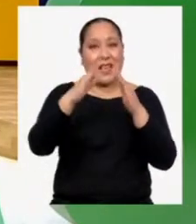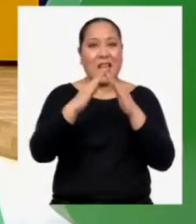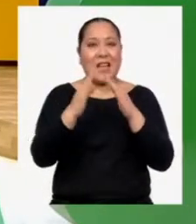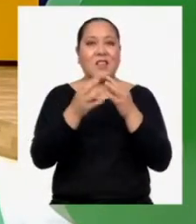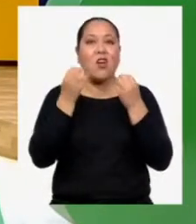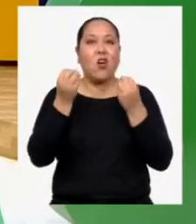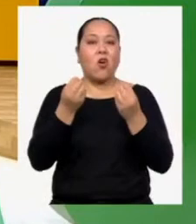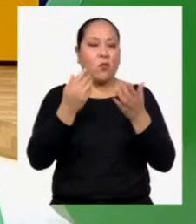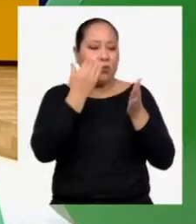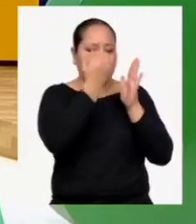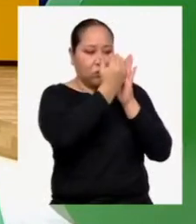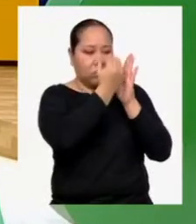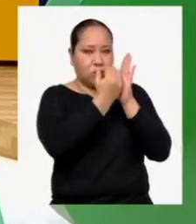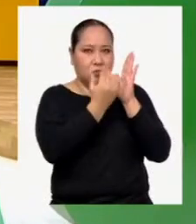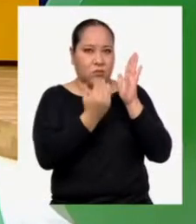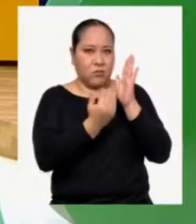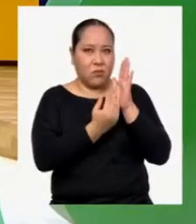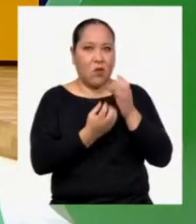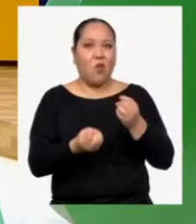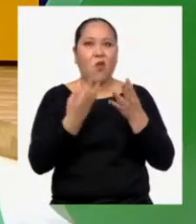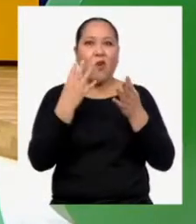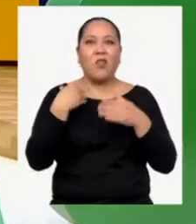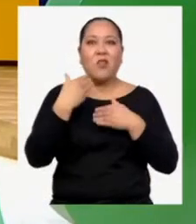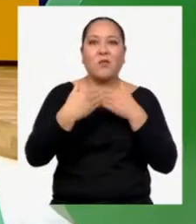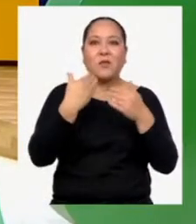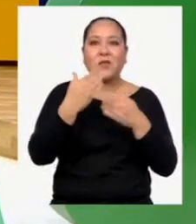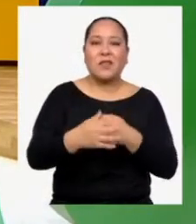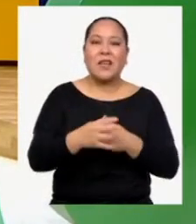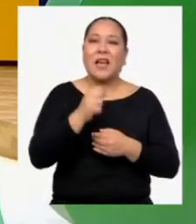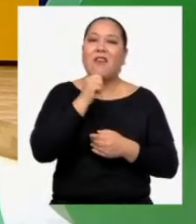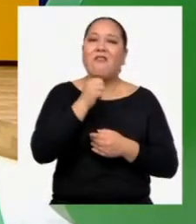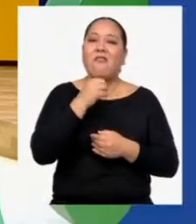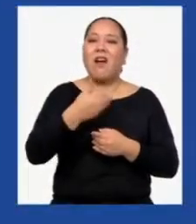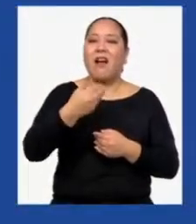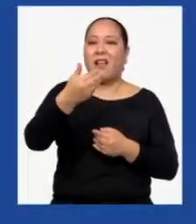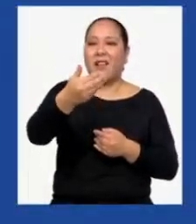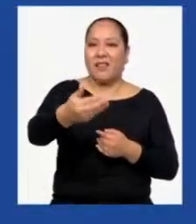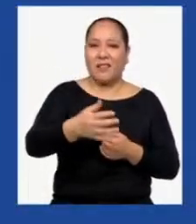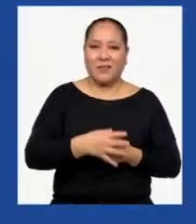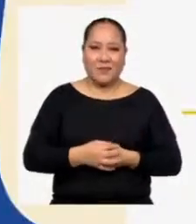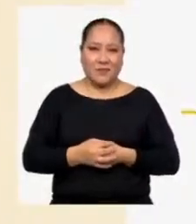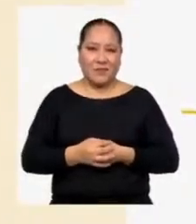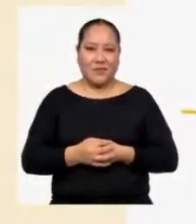estamos en la ruta, cuánto hemos avanzado y lo que nos queda por desarrollar.